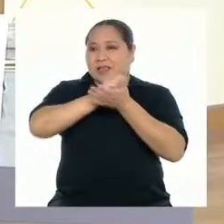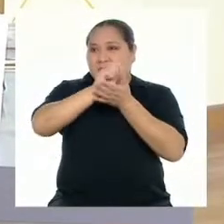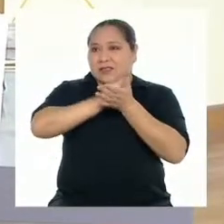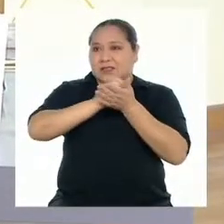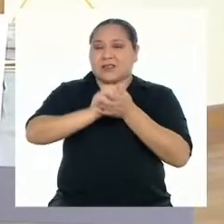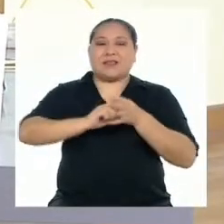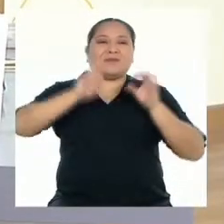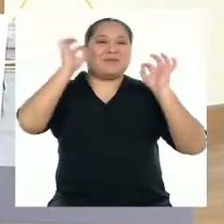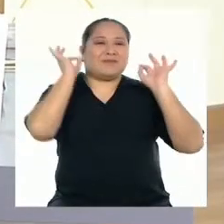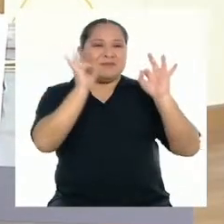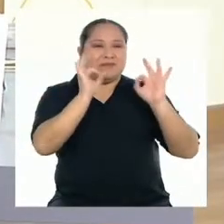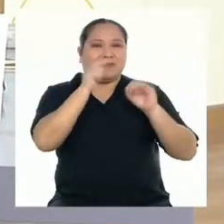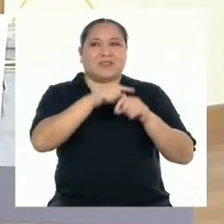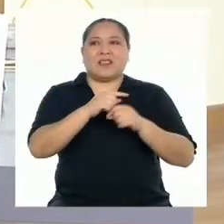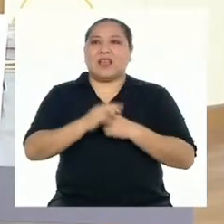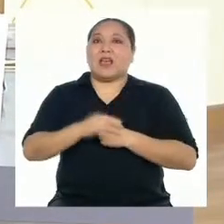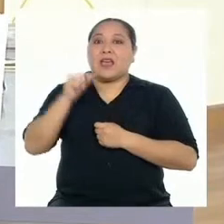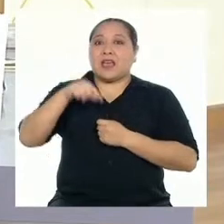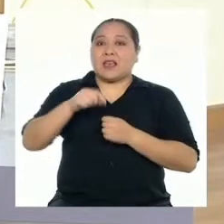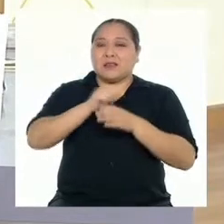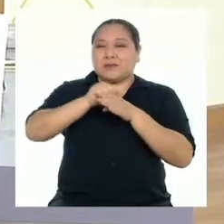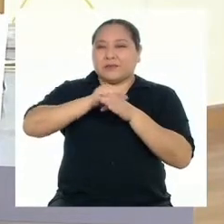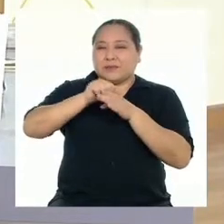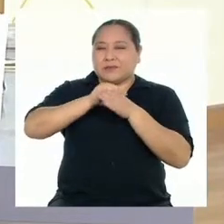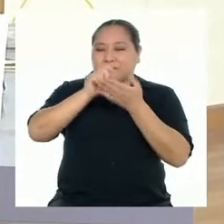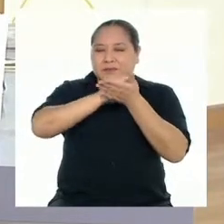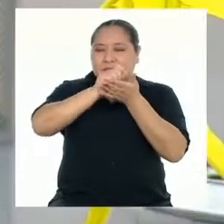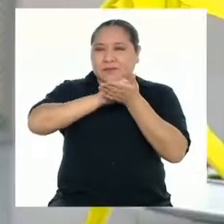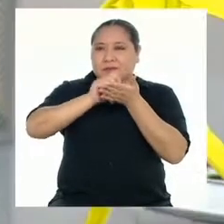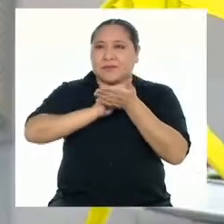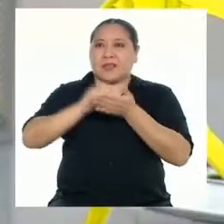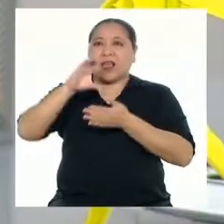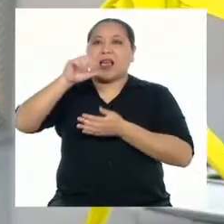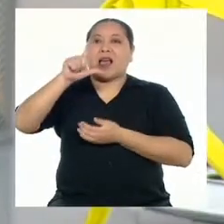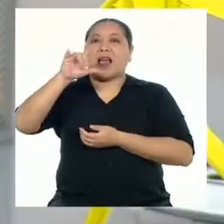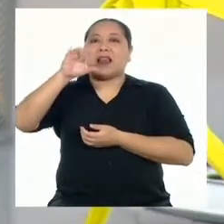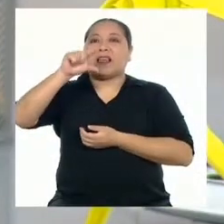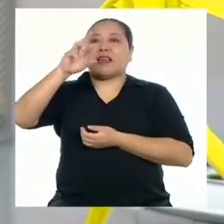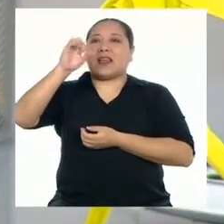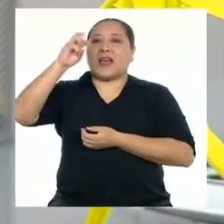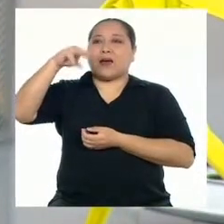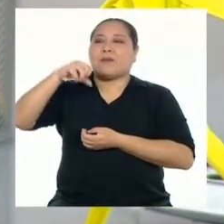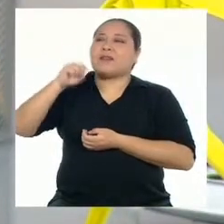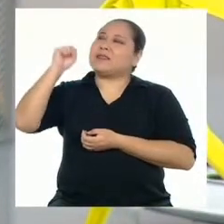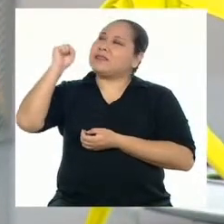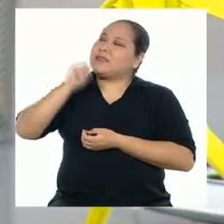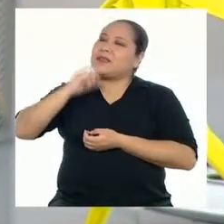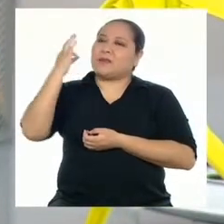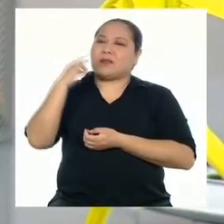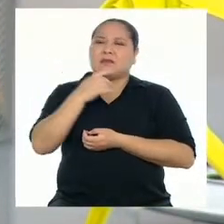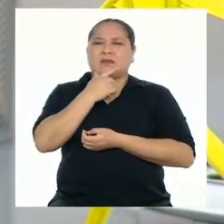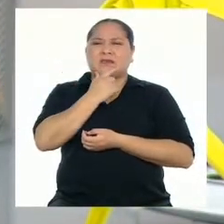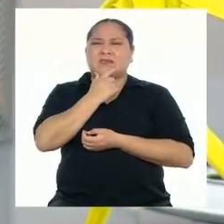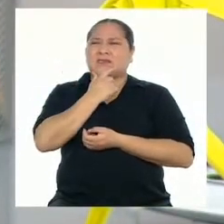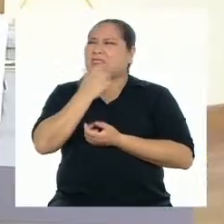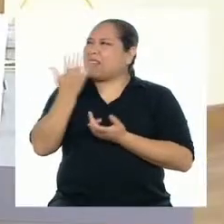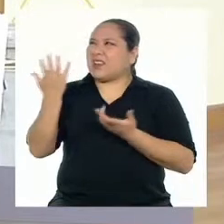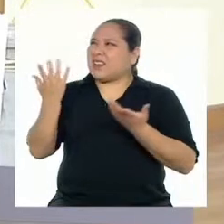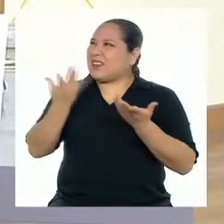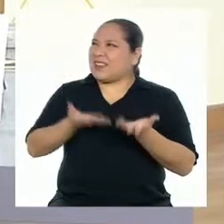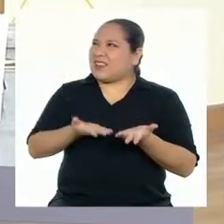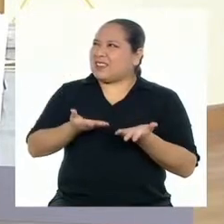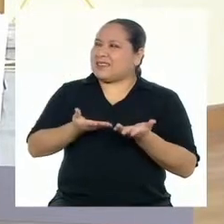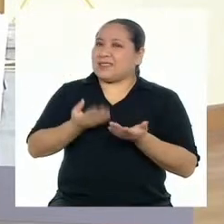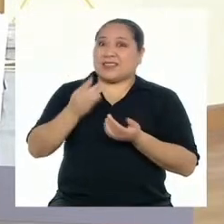es, tocino. Y el texto que vamos a crear será un caligrama. ¡Cierto! ¡Ay! ¿Qué era eso, Rodrigo?